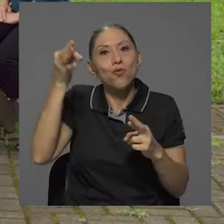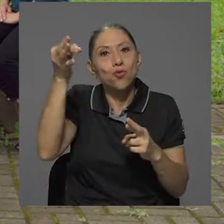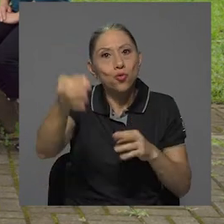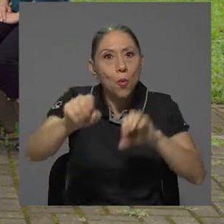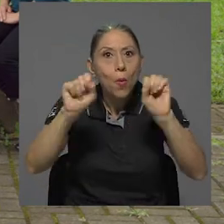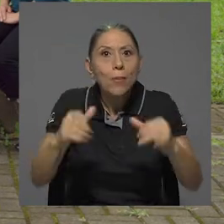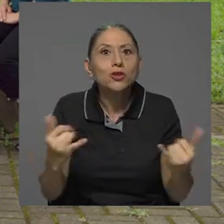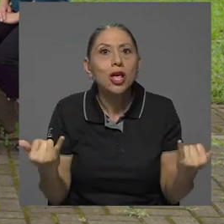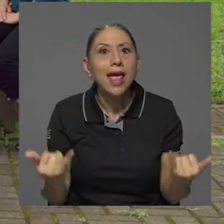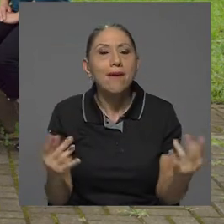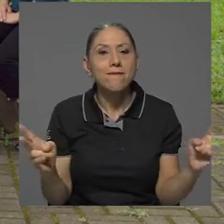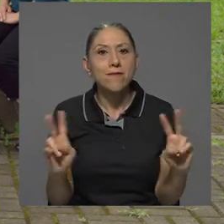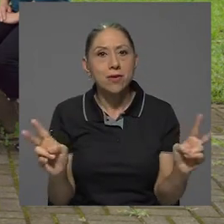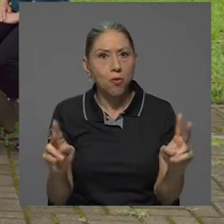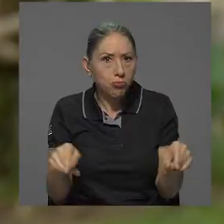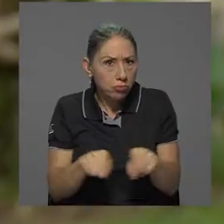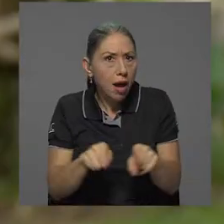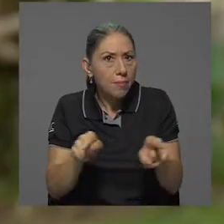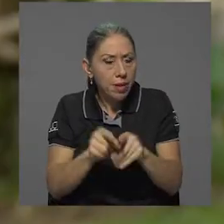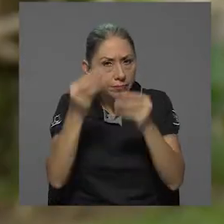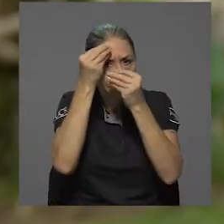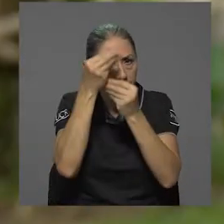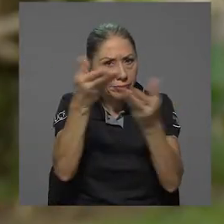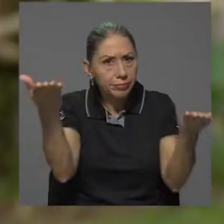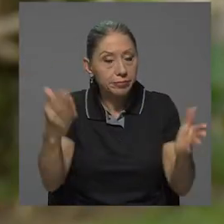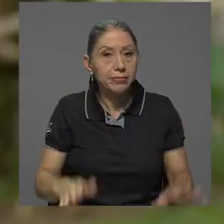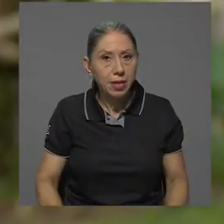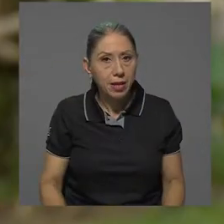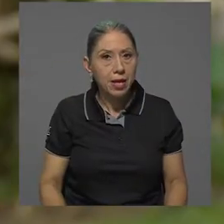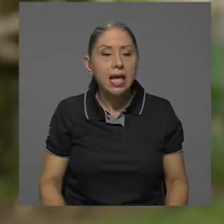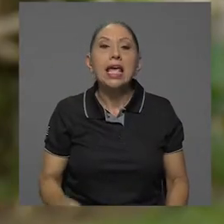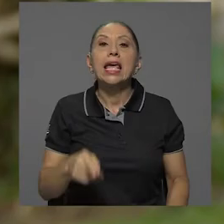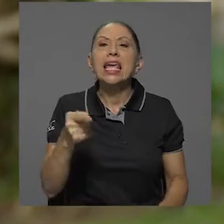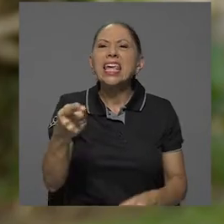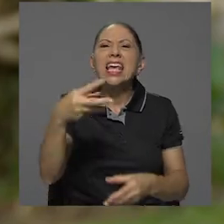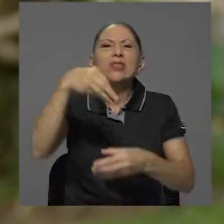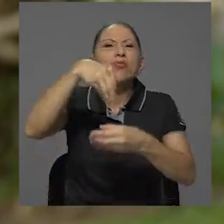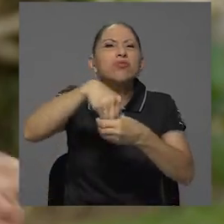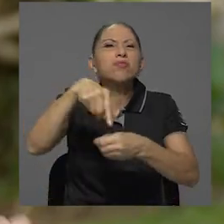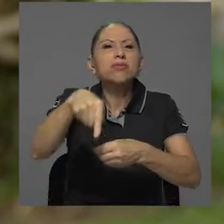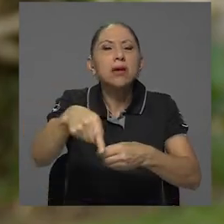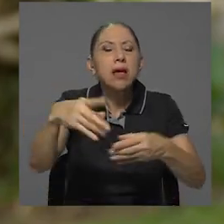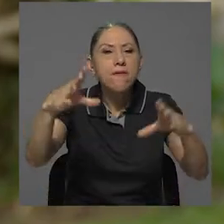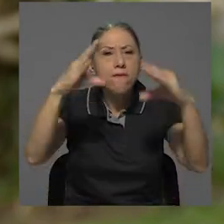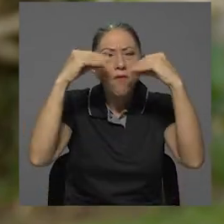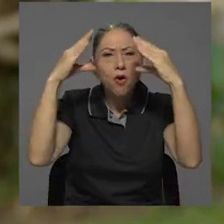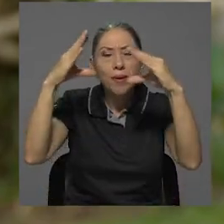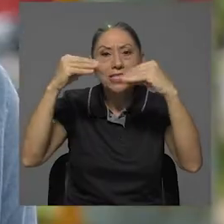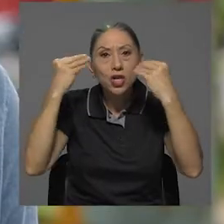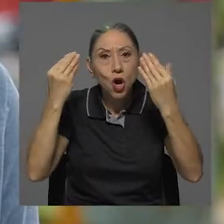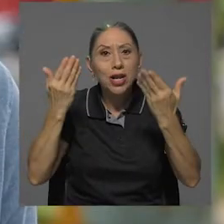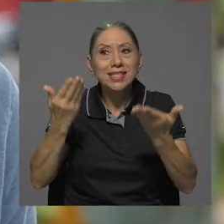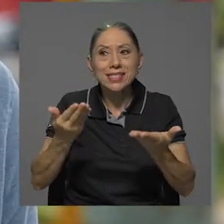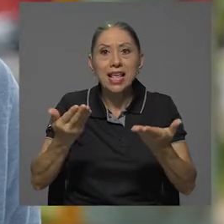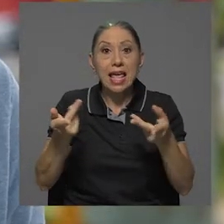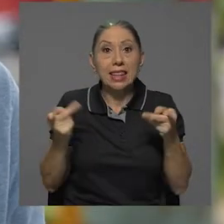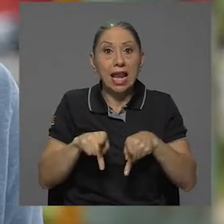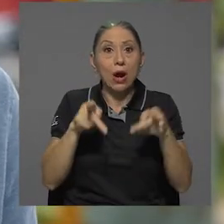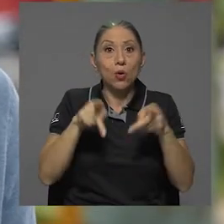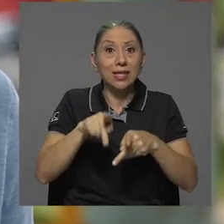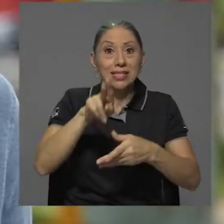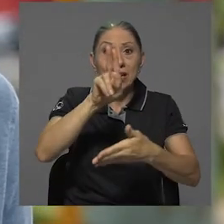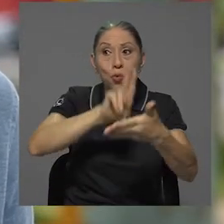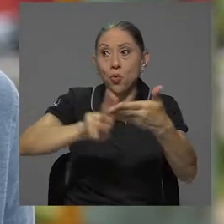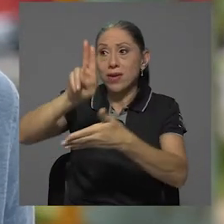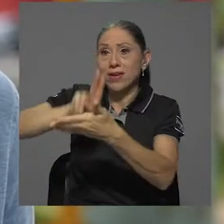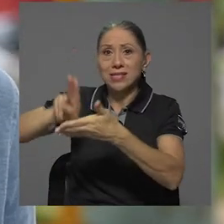futuro inclusive hacer transmisiones en vivo, ¿por qué no? Y se compone de informaciones tanto del